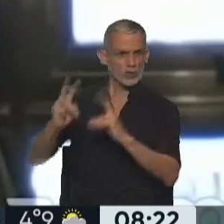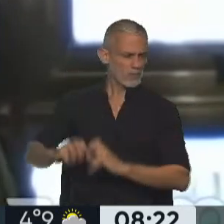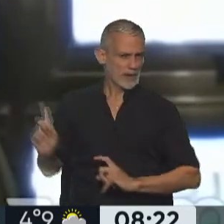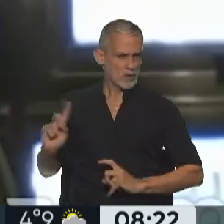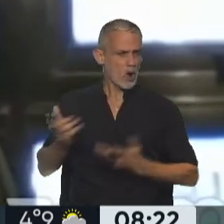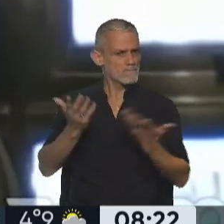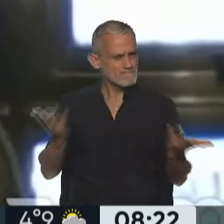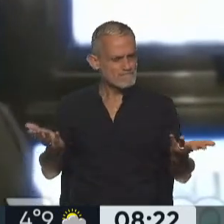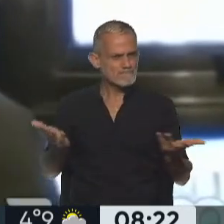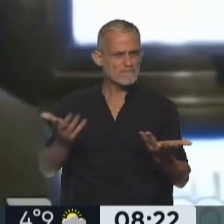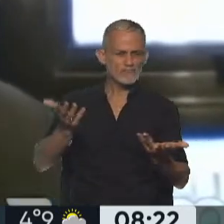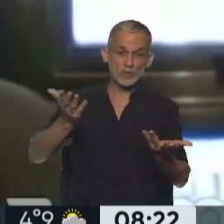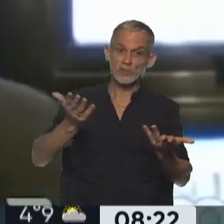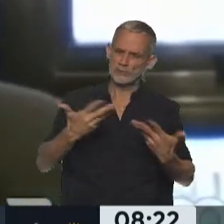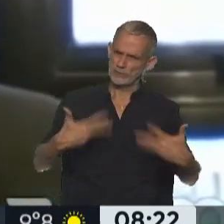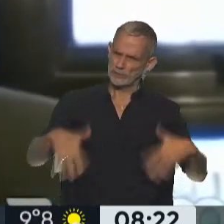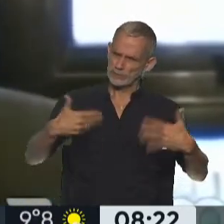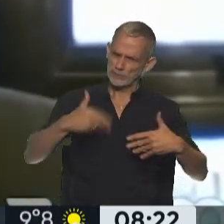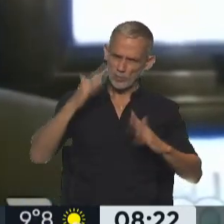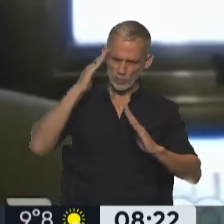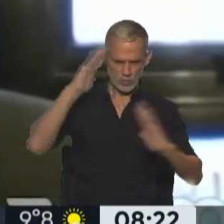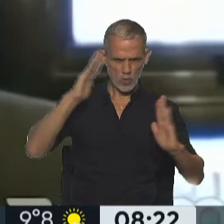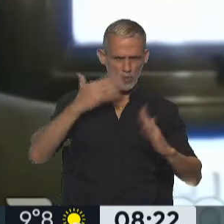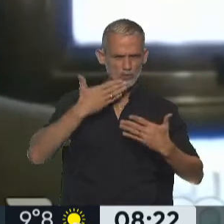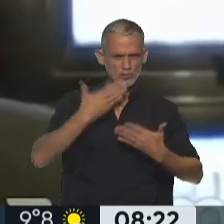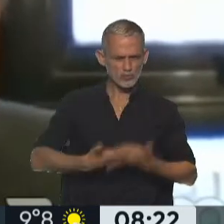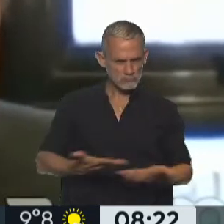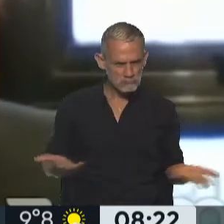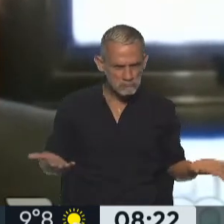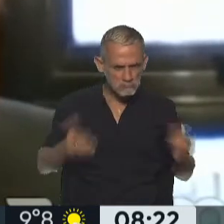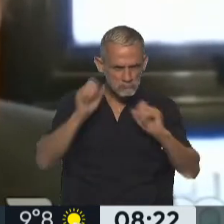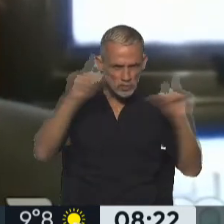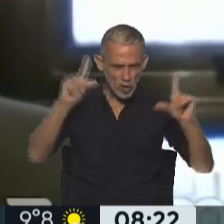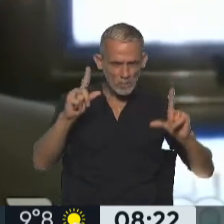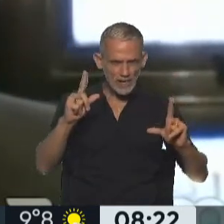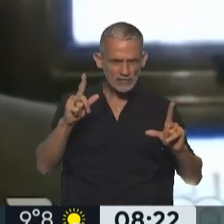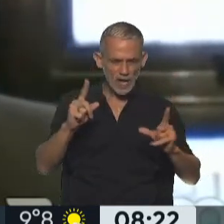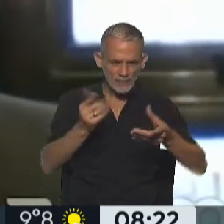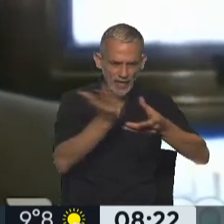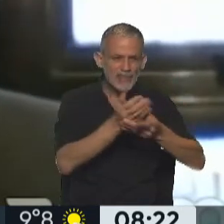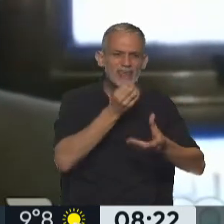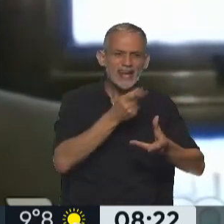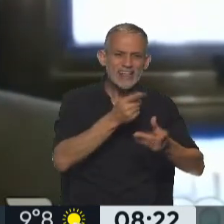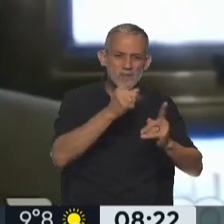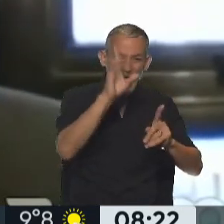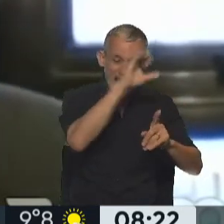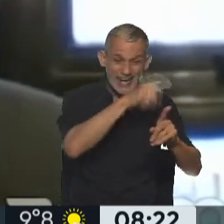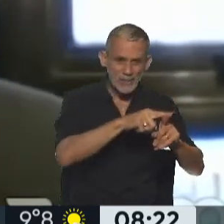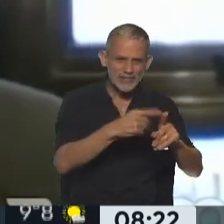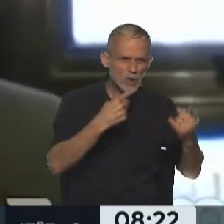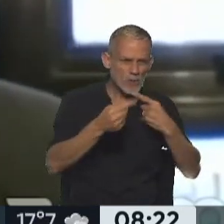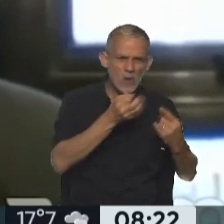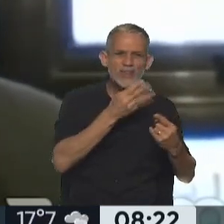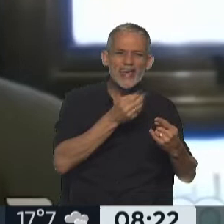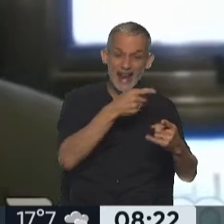Entonces, grande fue la sorpresa cuando en el alegato, estas declaraciones indagatorias que